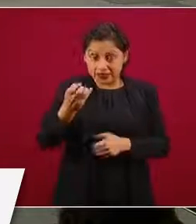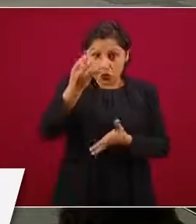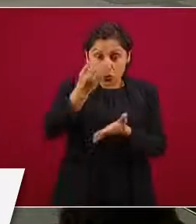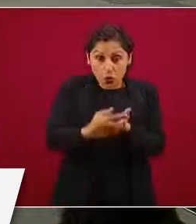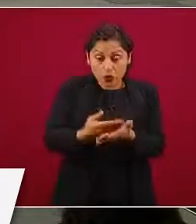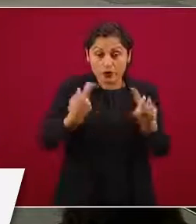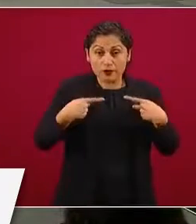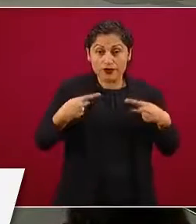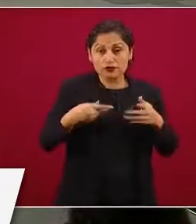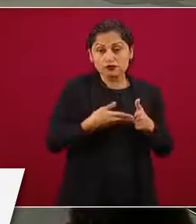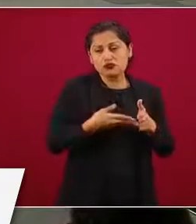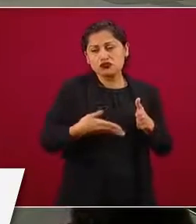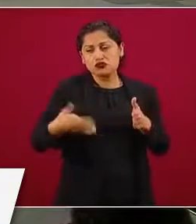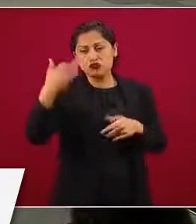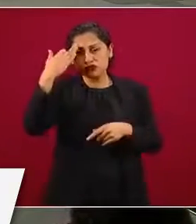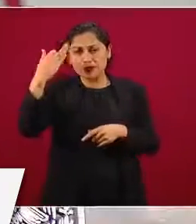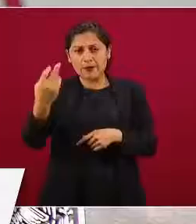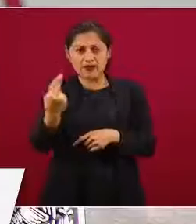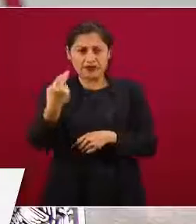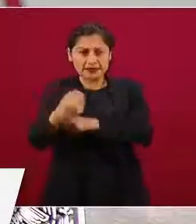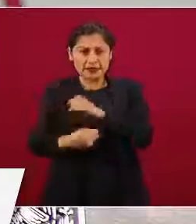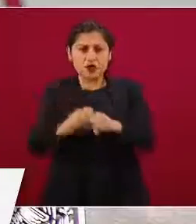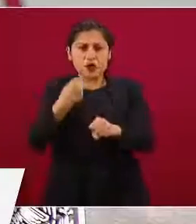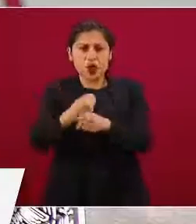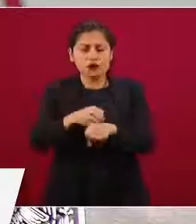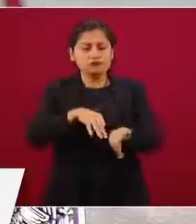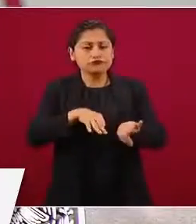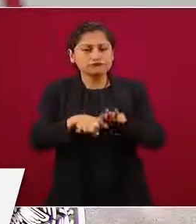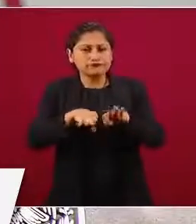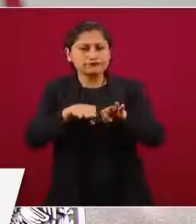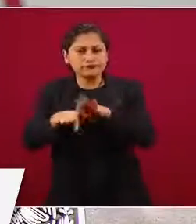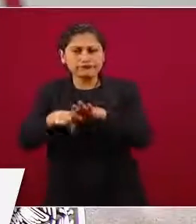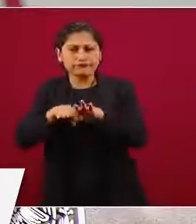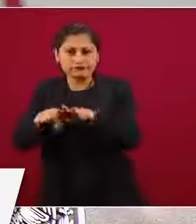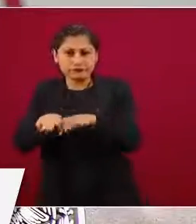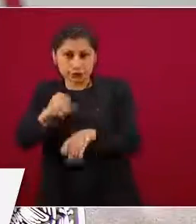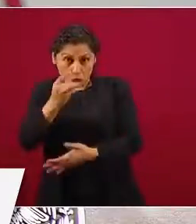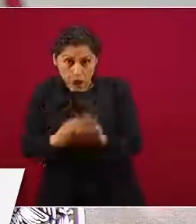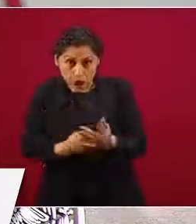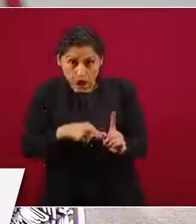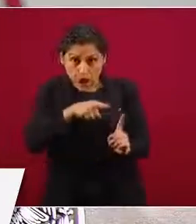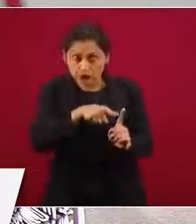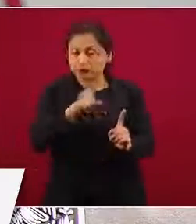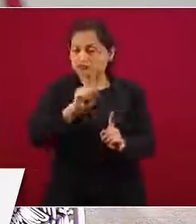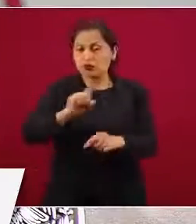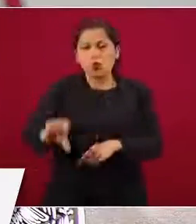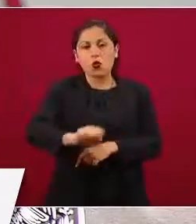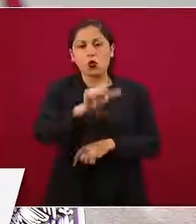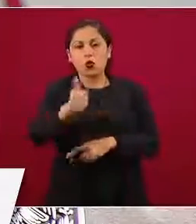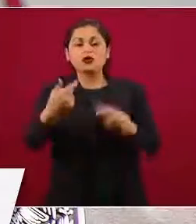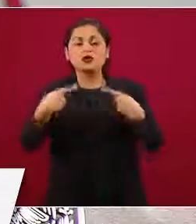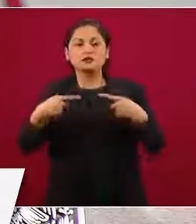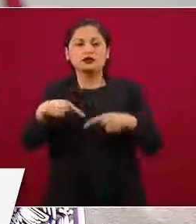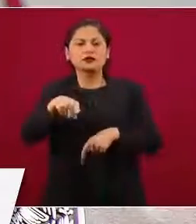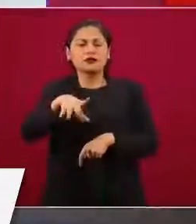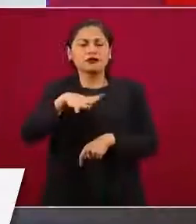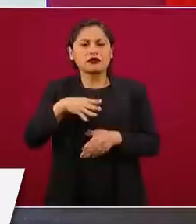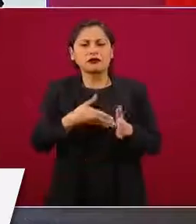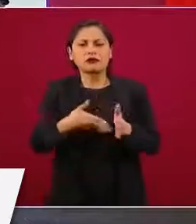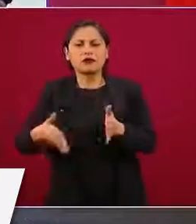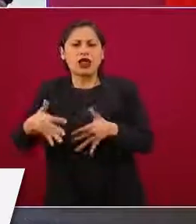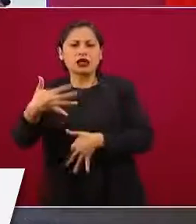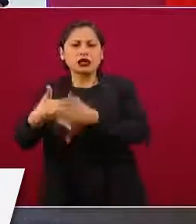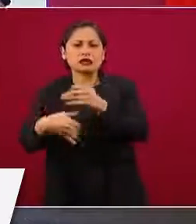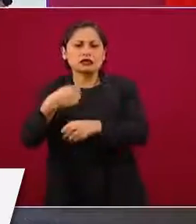años de haber estado cotizando, sino va a cambiar también para los que tienen únicamente 15 años de haber estado